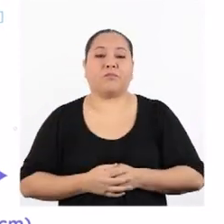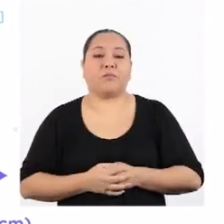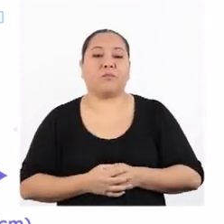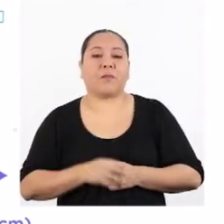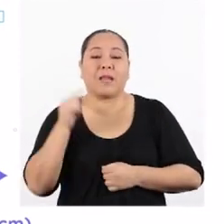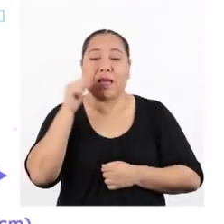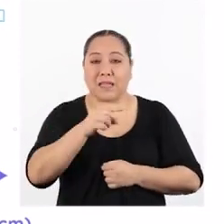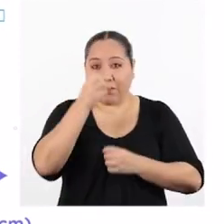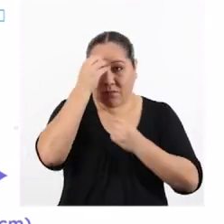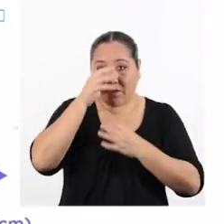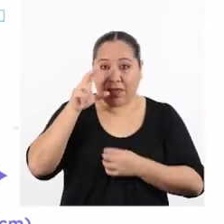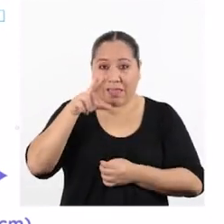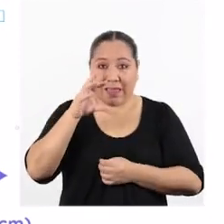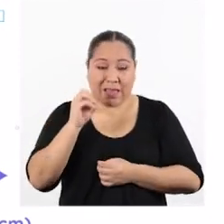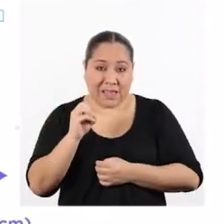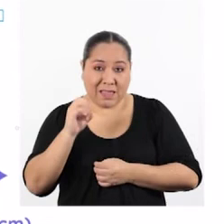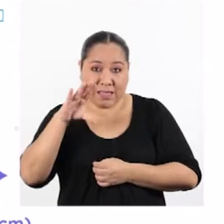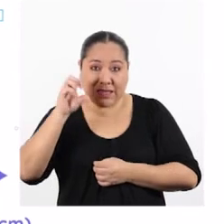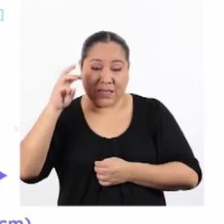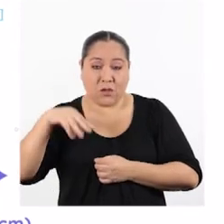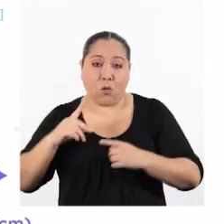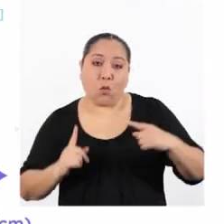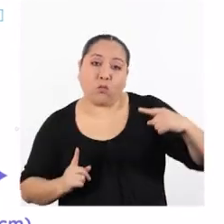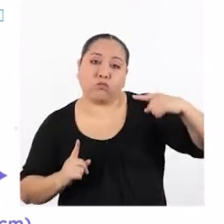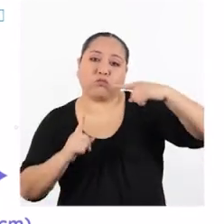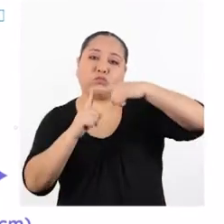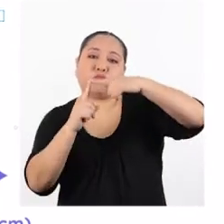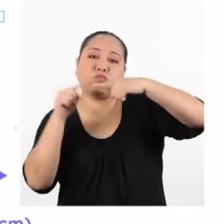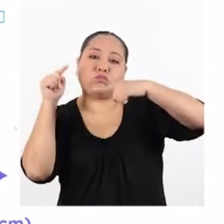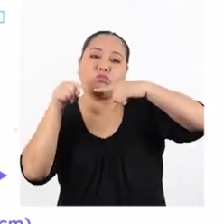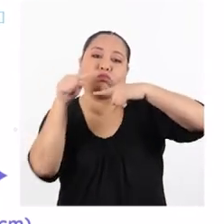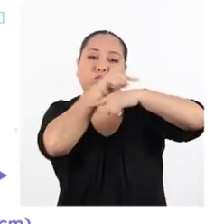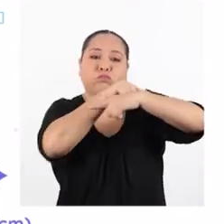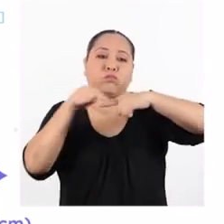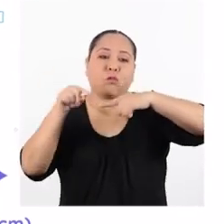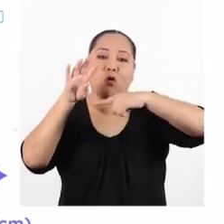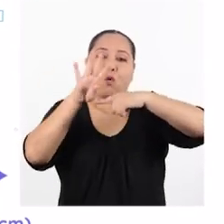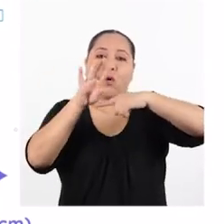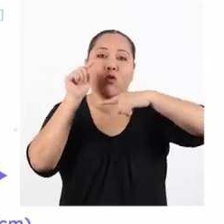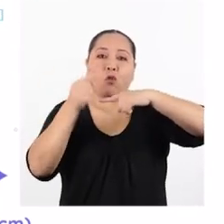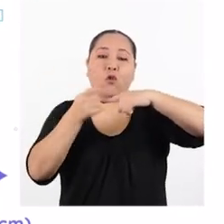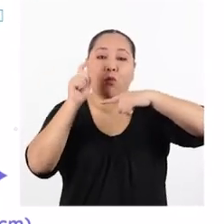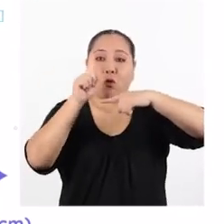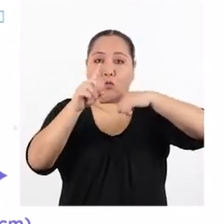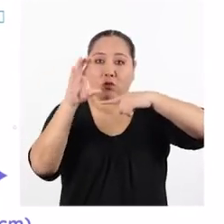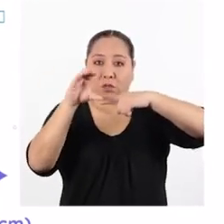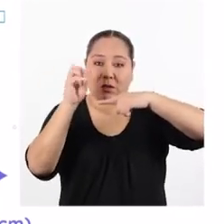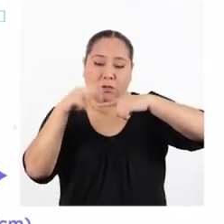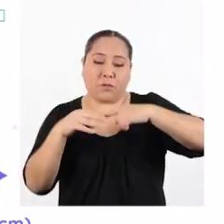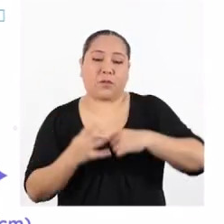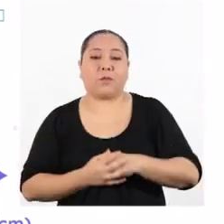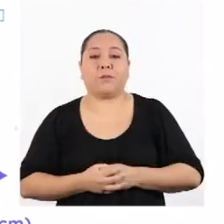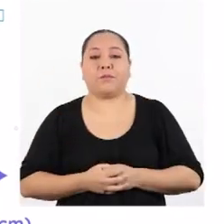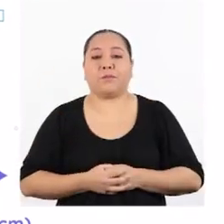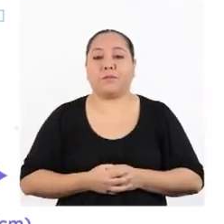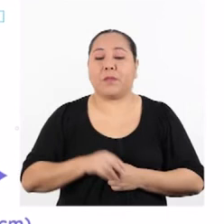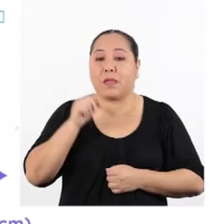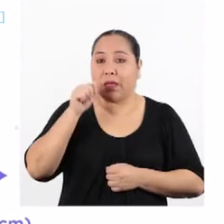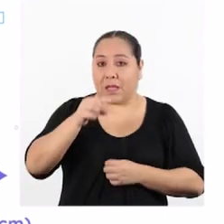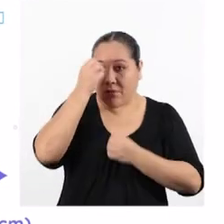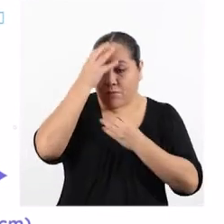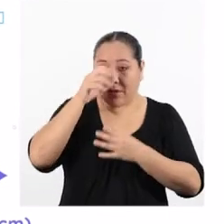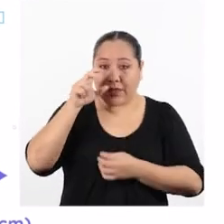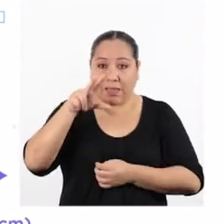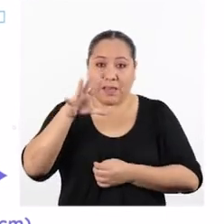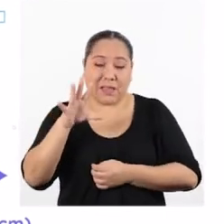Ese dato de 30 centímetros lo uno con el que le corresponde, que es el de 4,1 centímetros. Y el dato